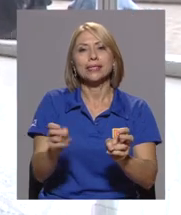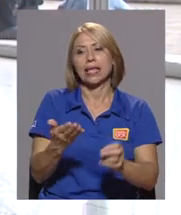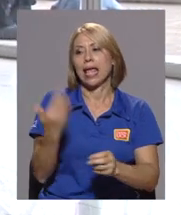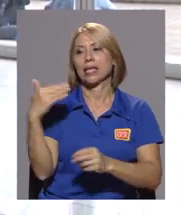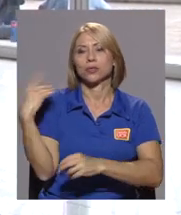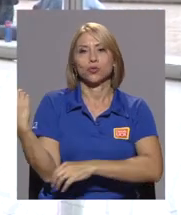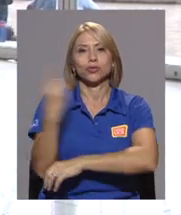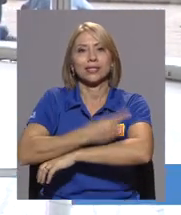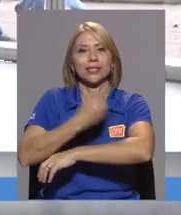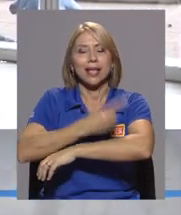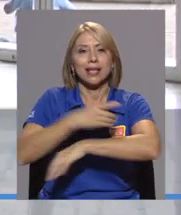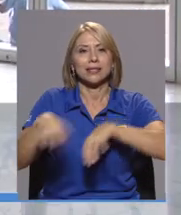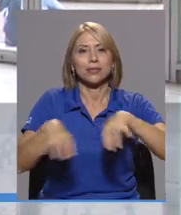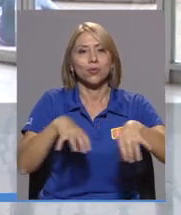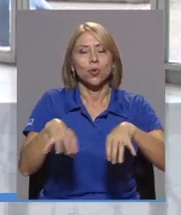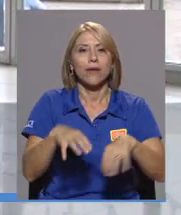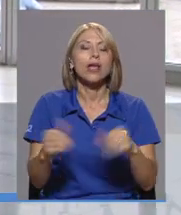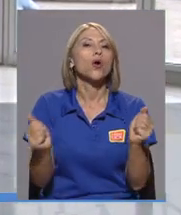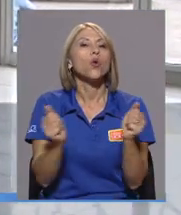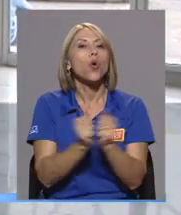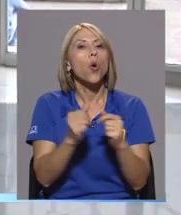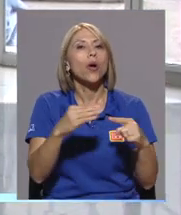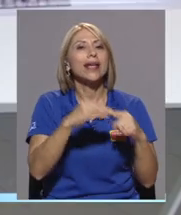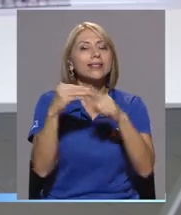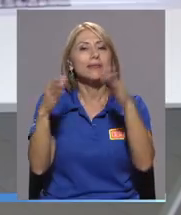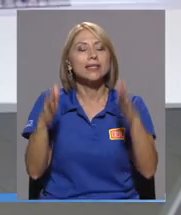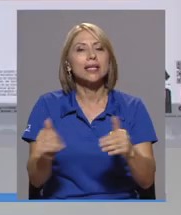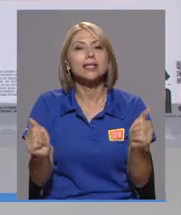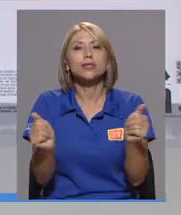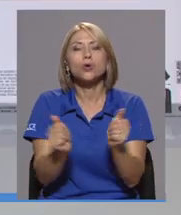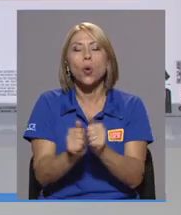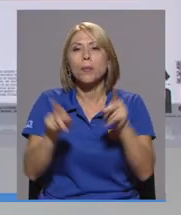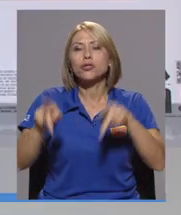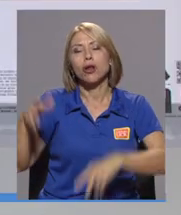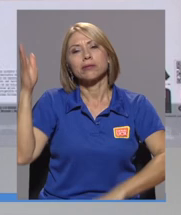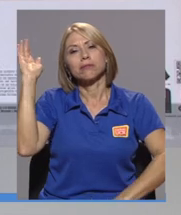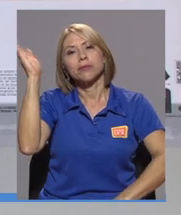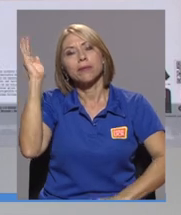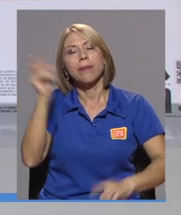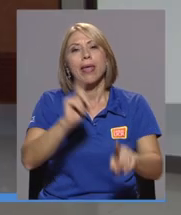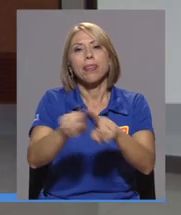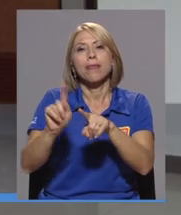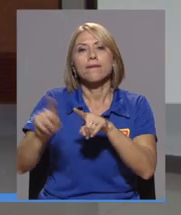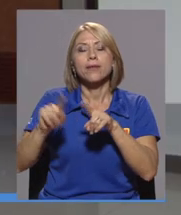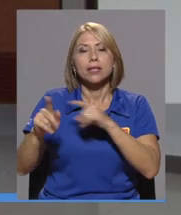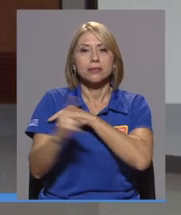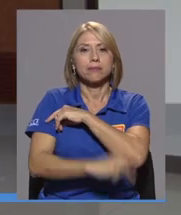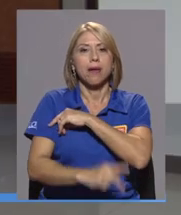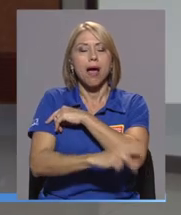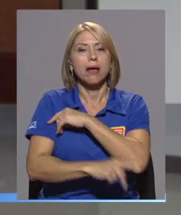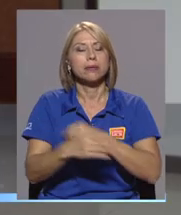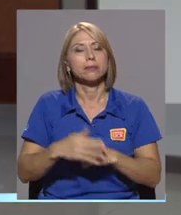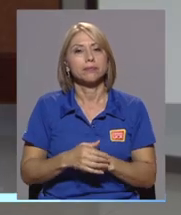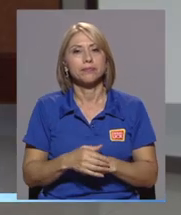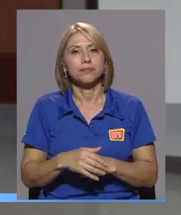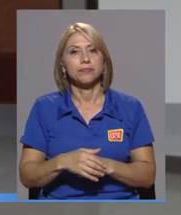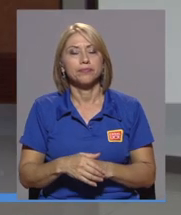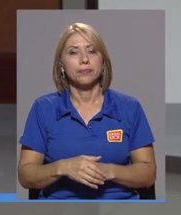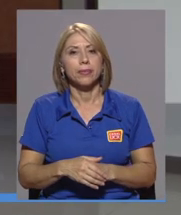Yo tengo aquí el programa y con los temas que abordaron durante estos días del coloquio y con especialistas y con